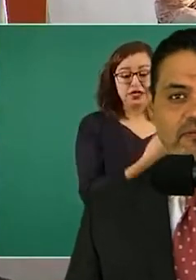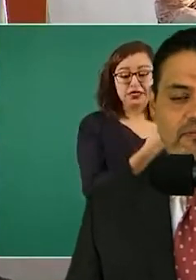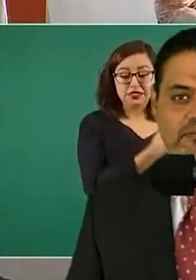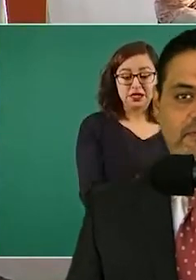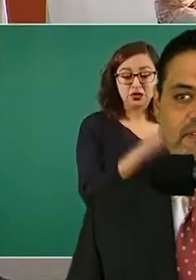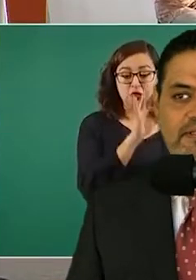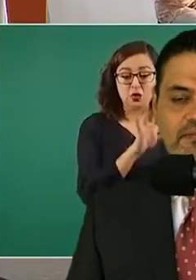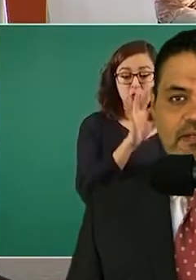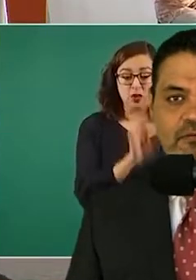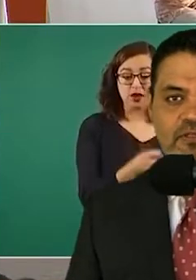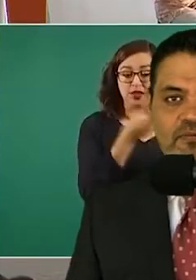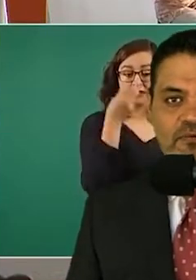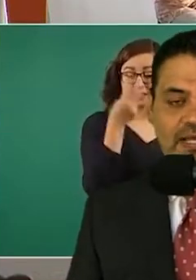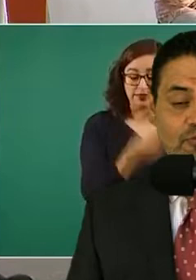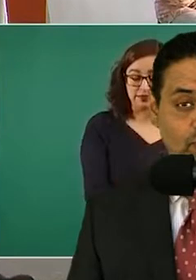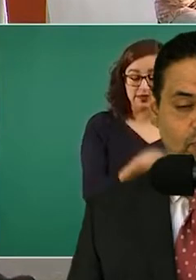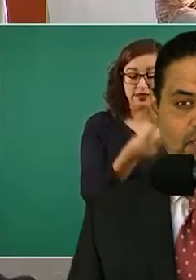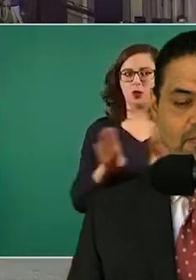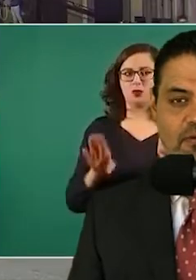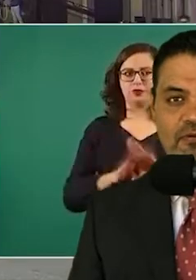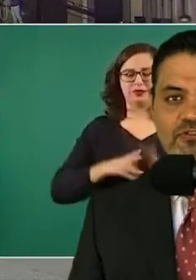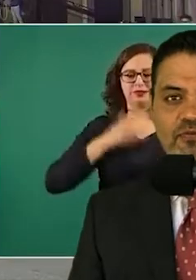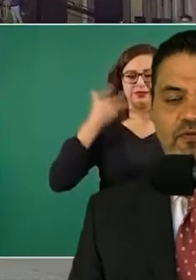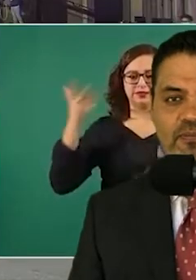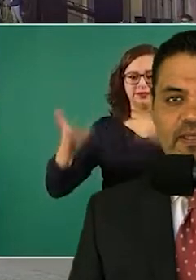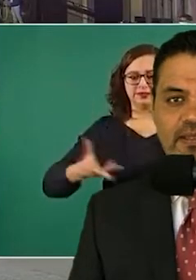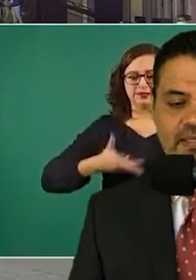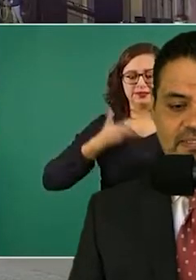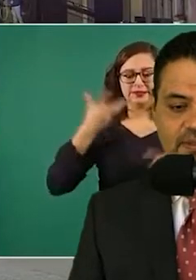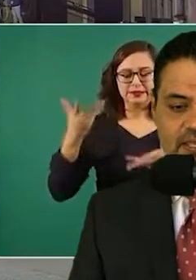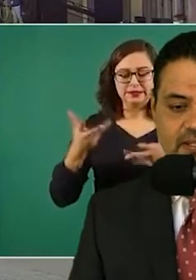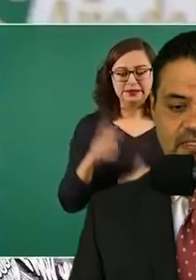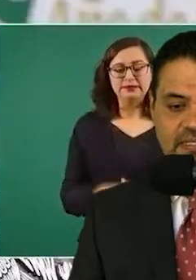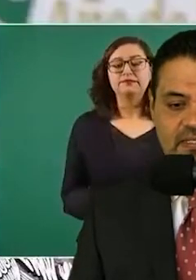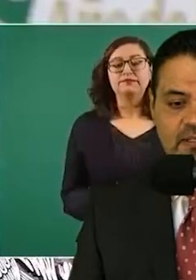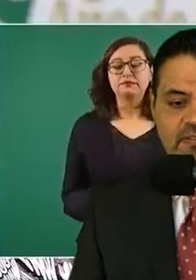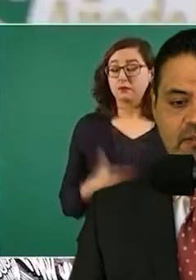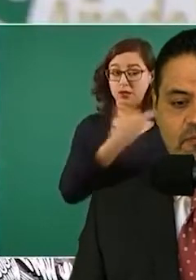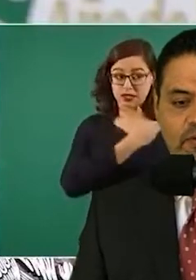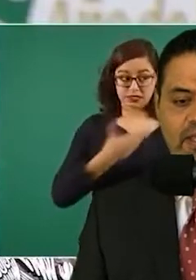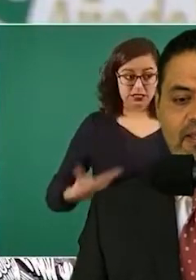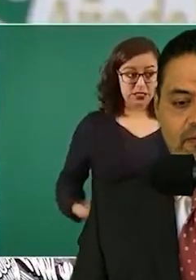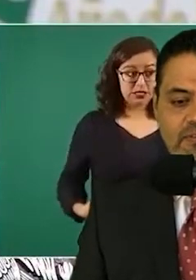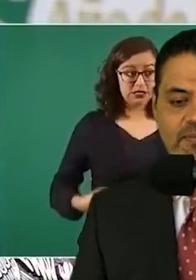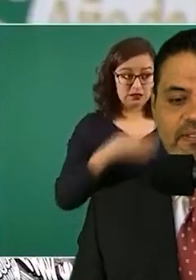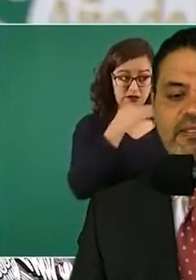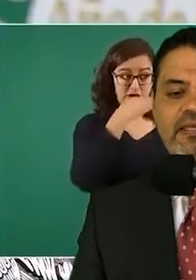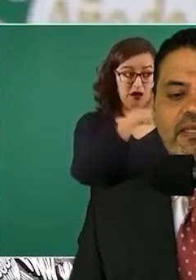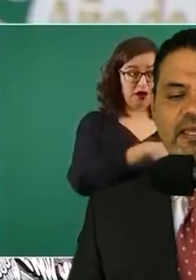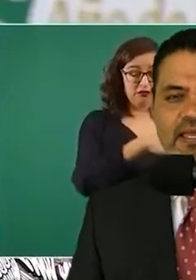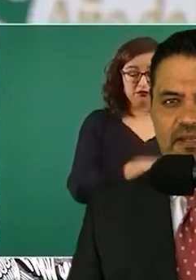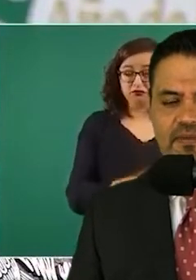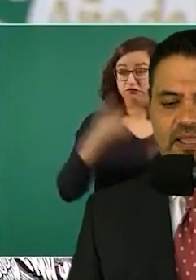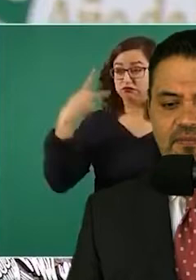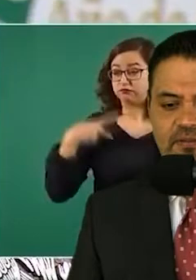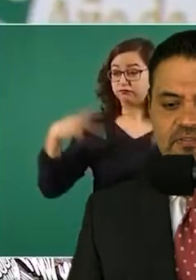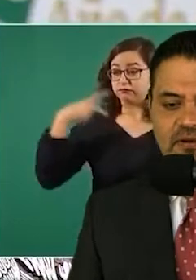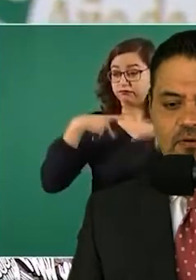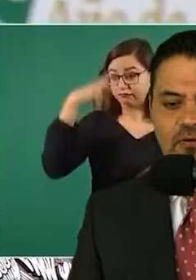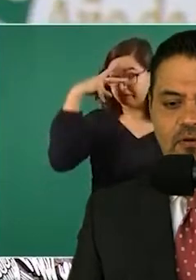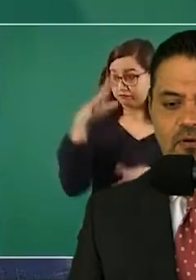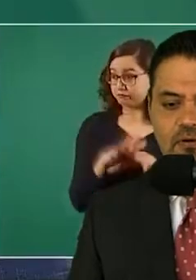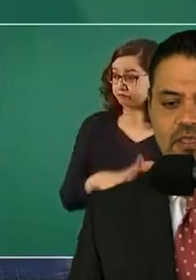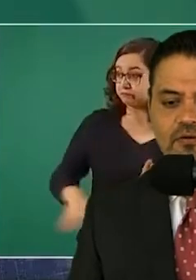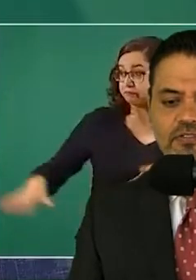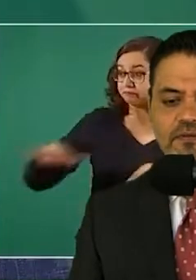término, el último asunto que abordó en su informe esta mañana el Secretario de Salud fue justamente el de medicamentos